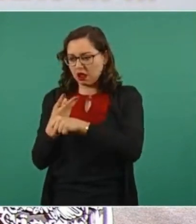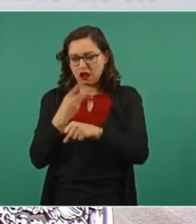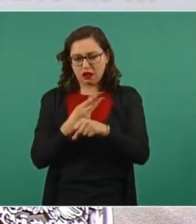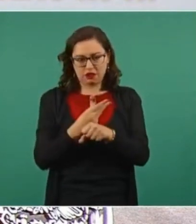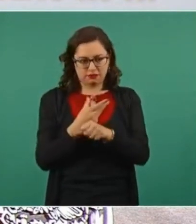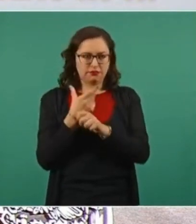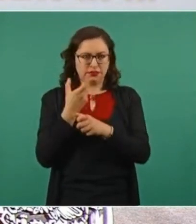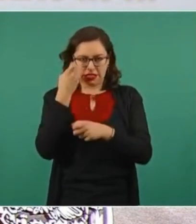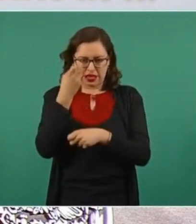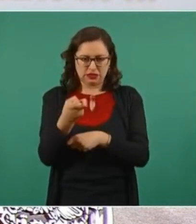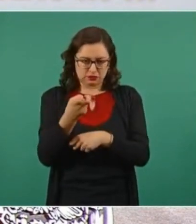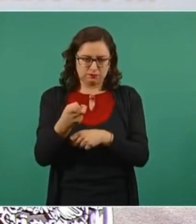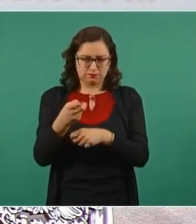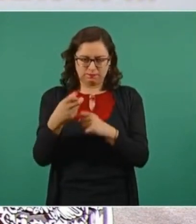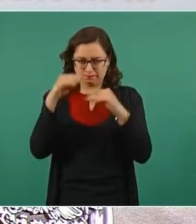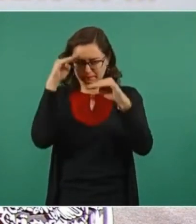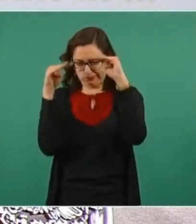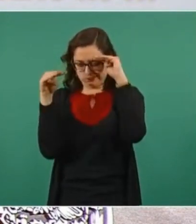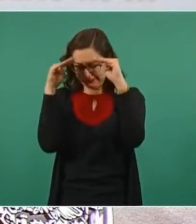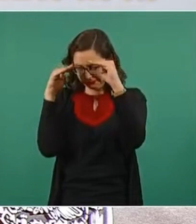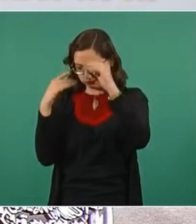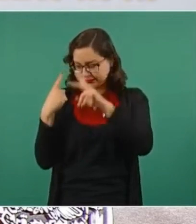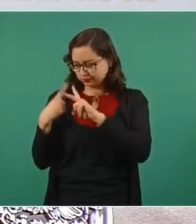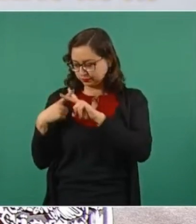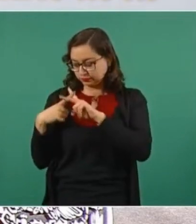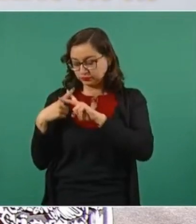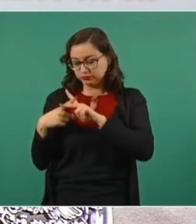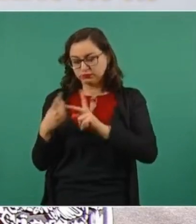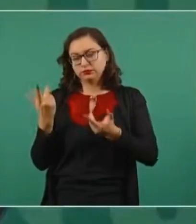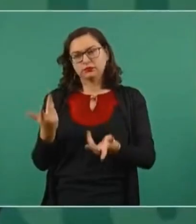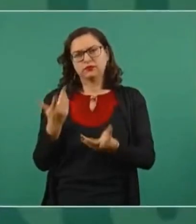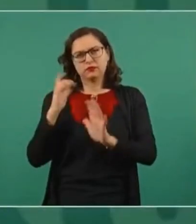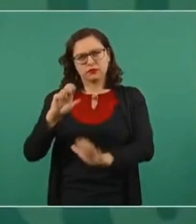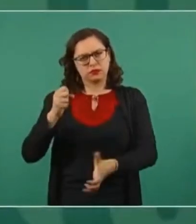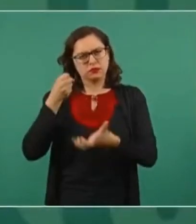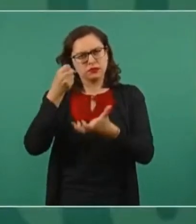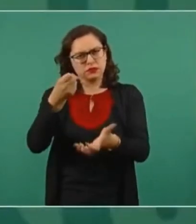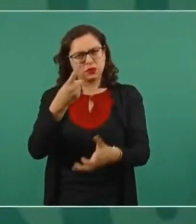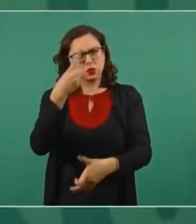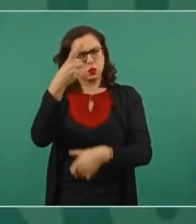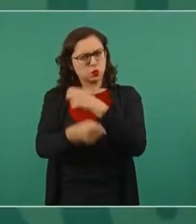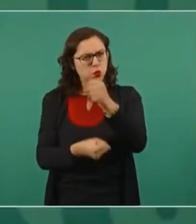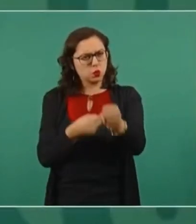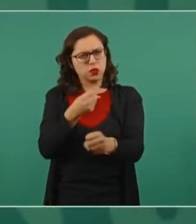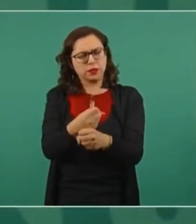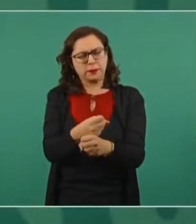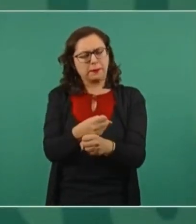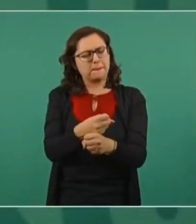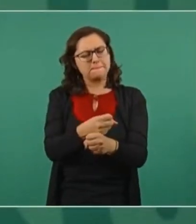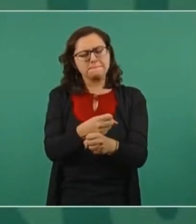presupuesto anual, sino estamos pensando en un presupuesto